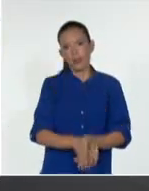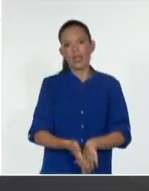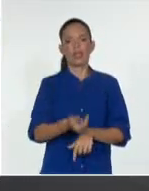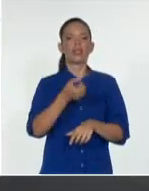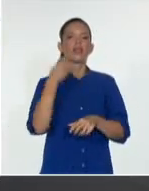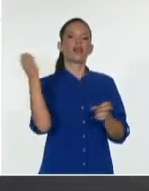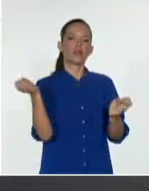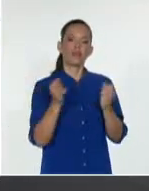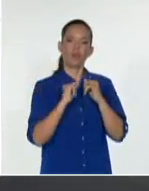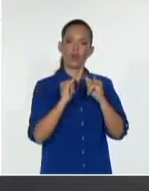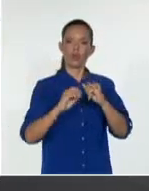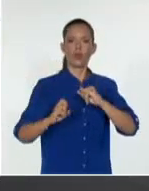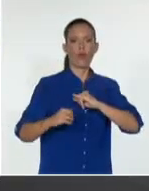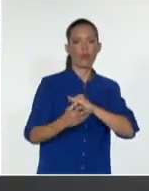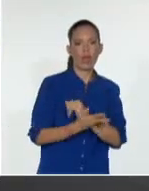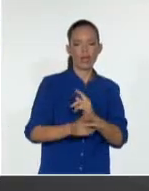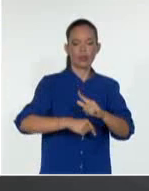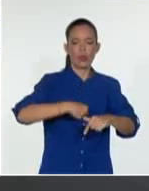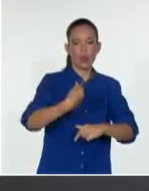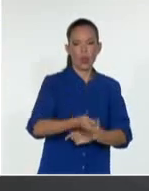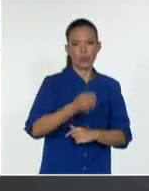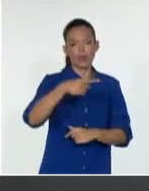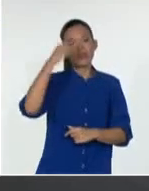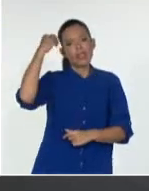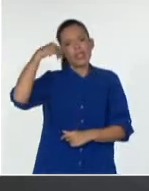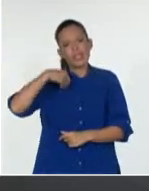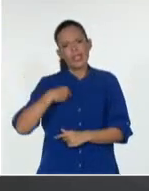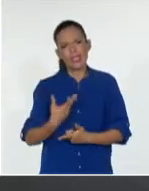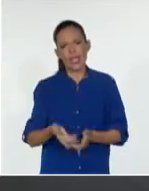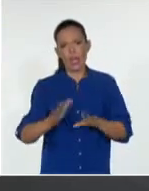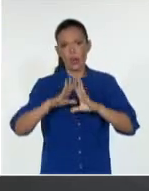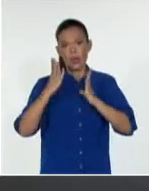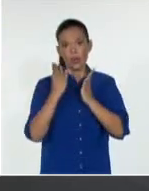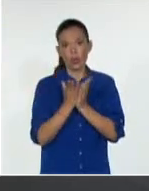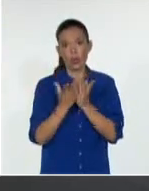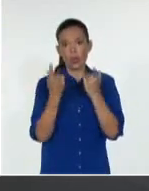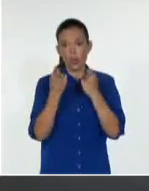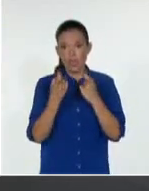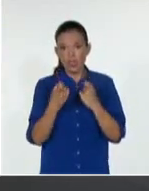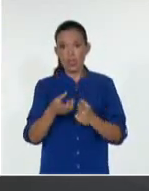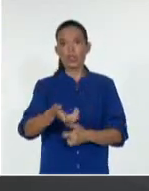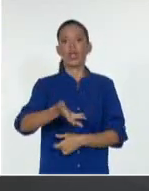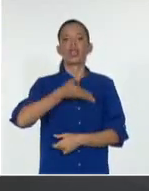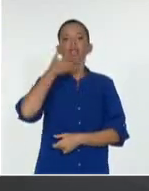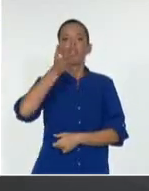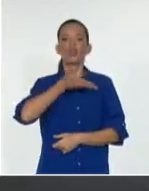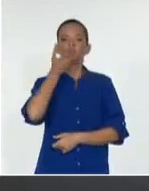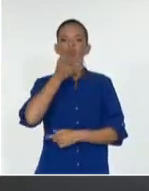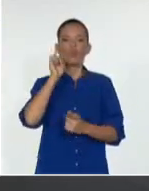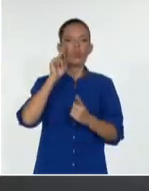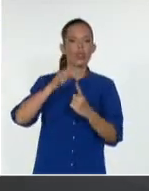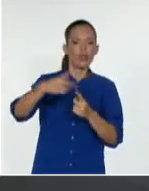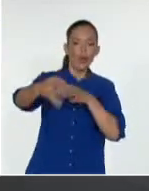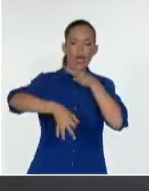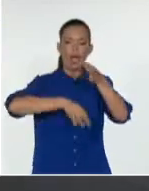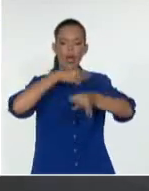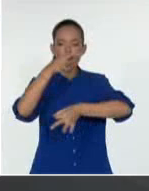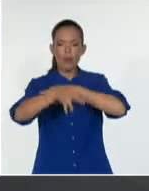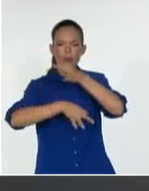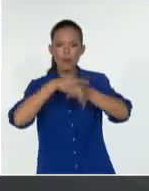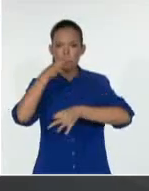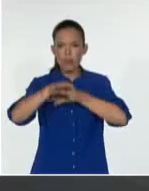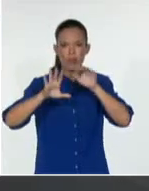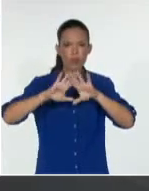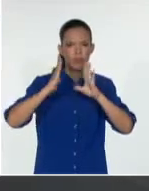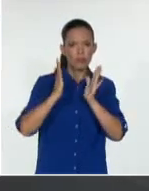saben de sobra que la movilización popular es necesaria para conectar con la gente, para ser la protagonista, para empoderarla y que